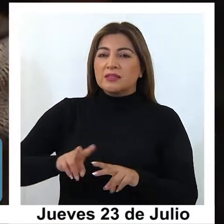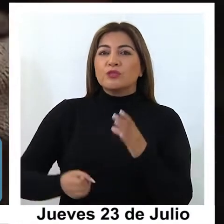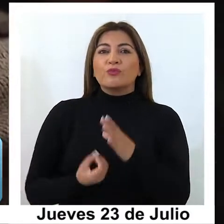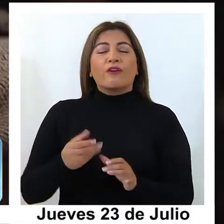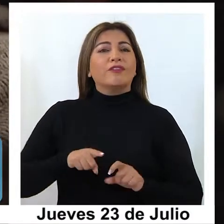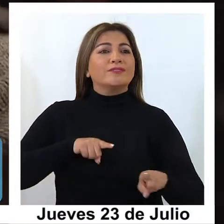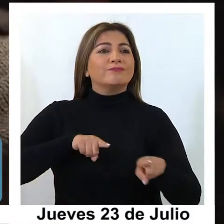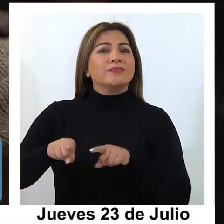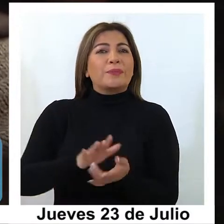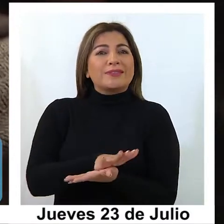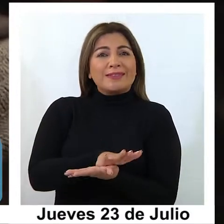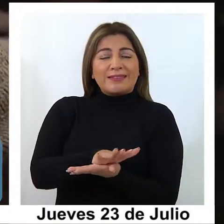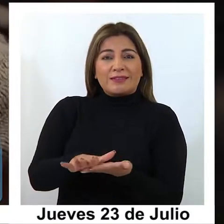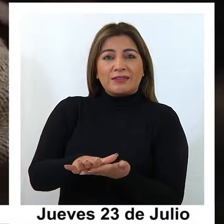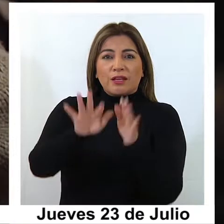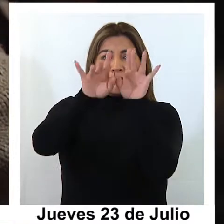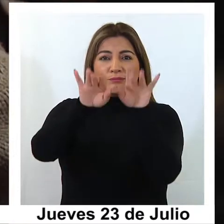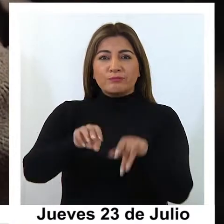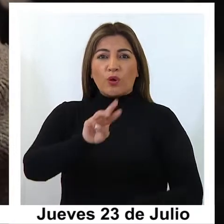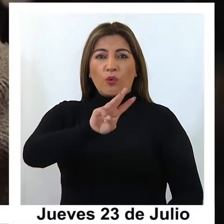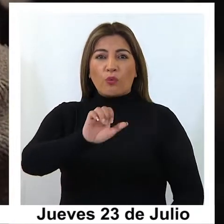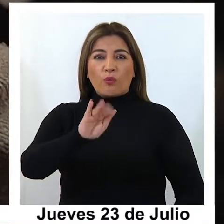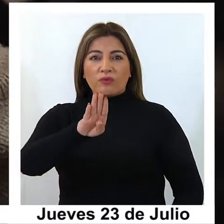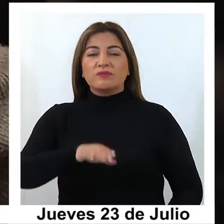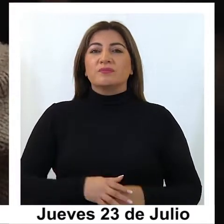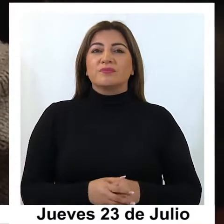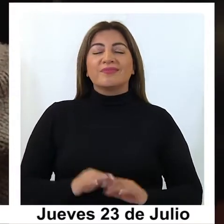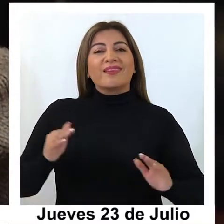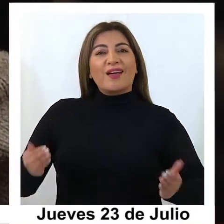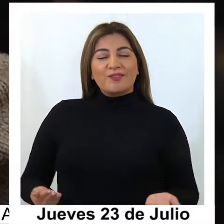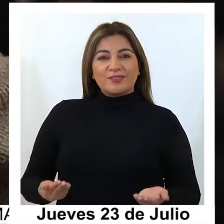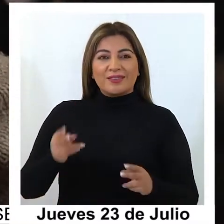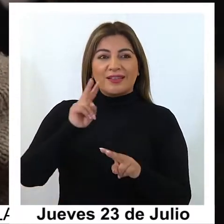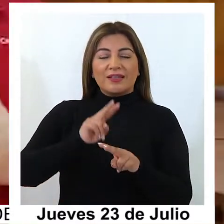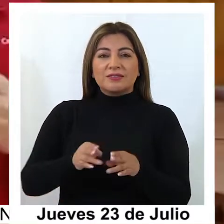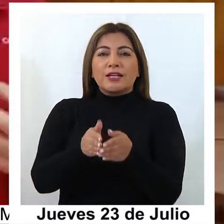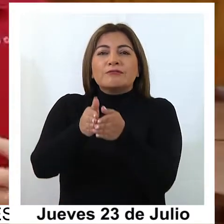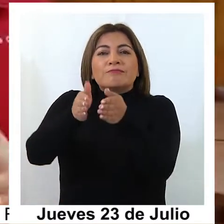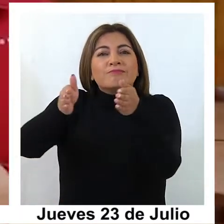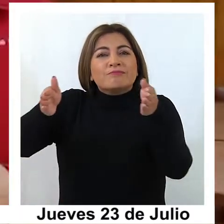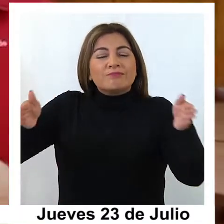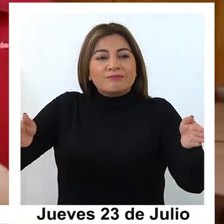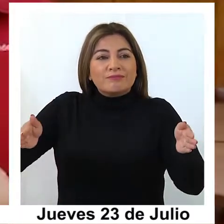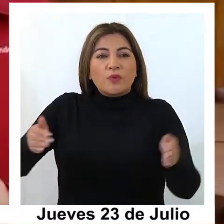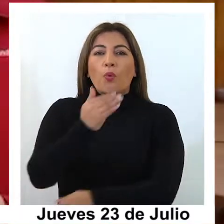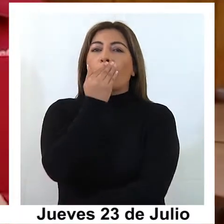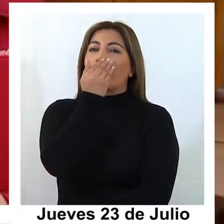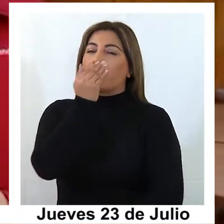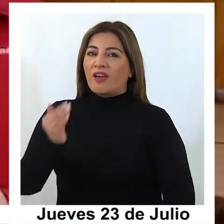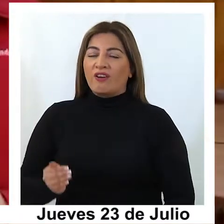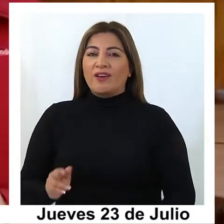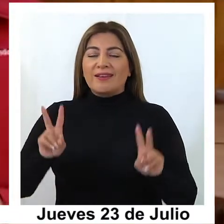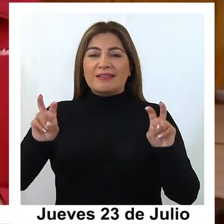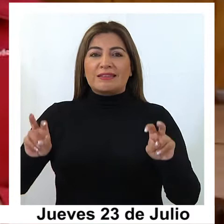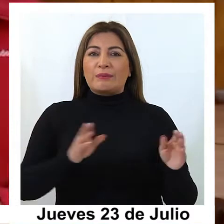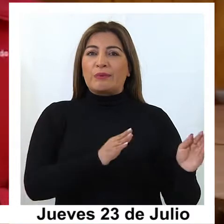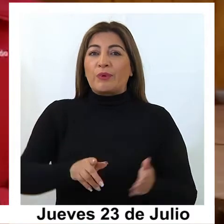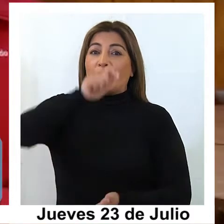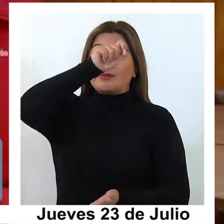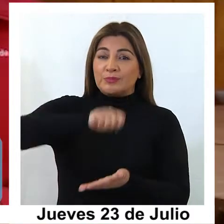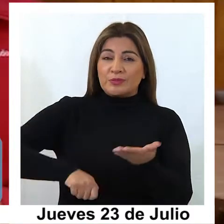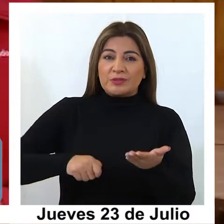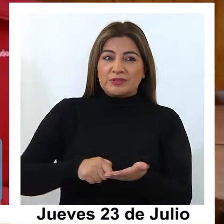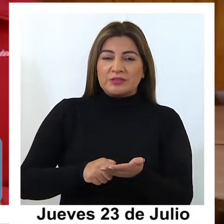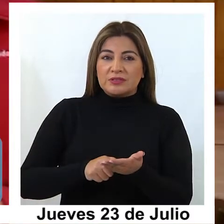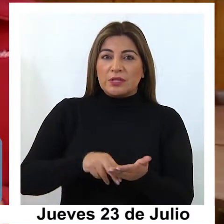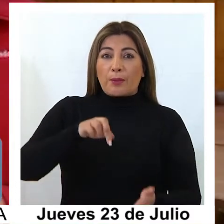nuevos trámites gratuitos a través de su página web. A partir de ahora se ha habilitado una mejora en los procesos de inscripción